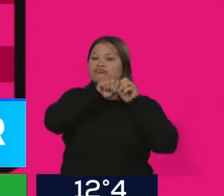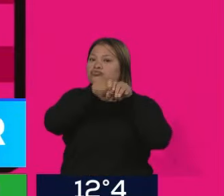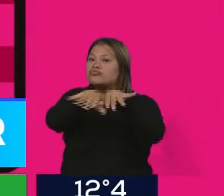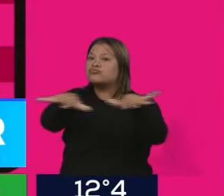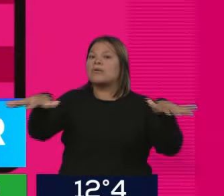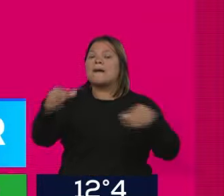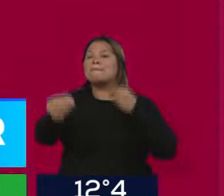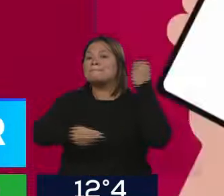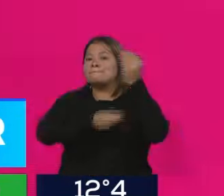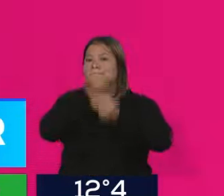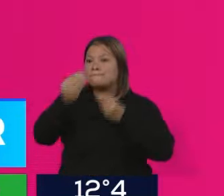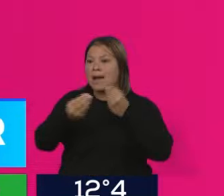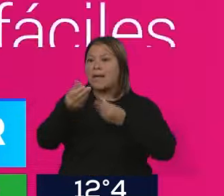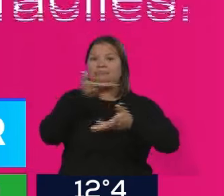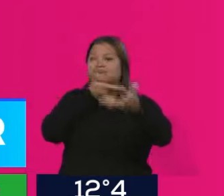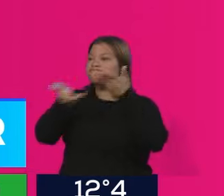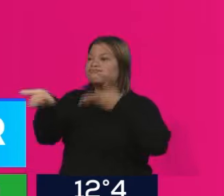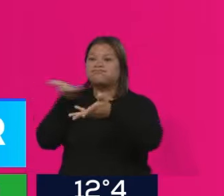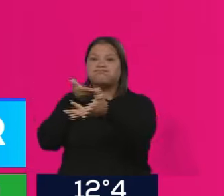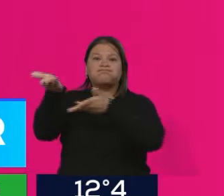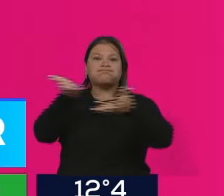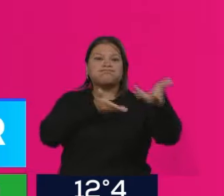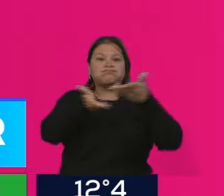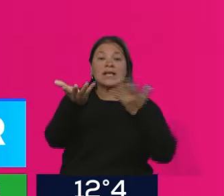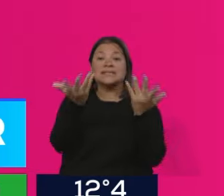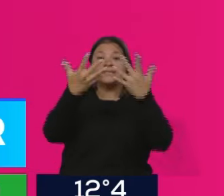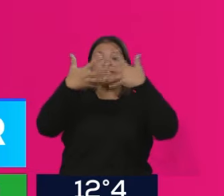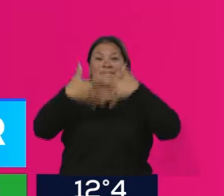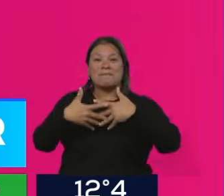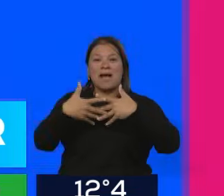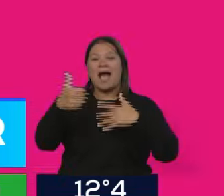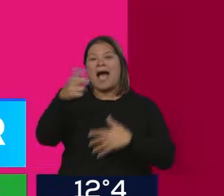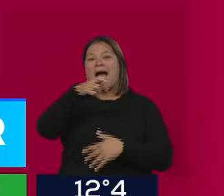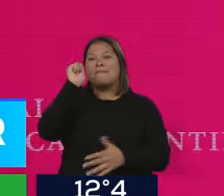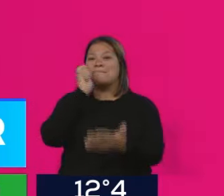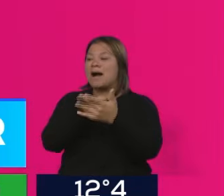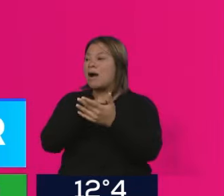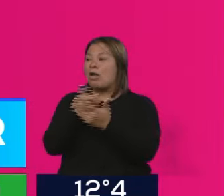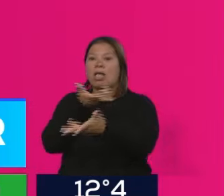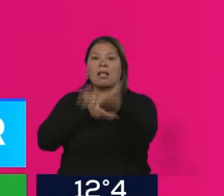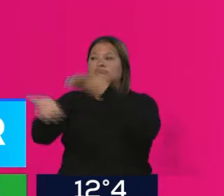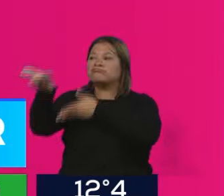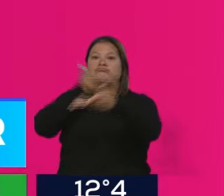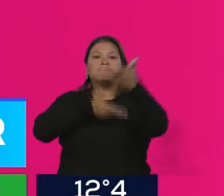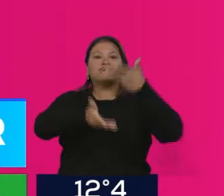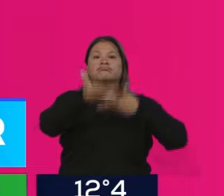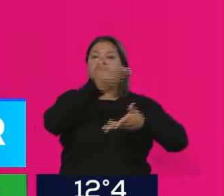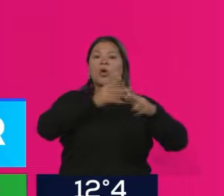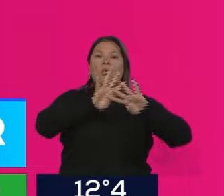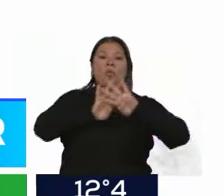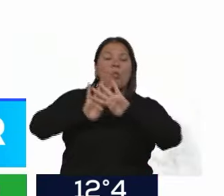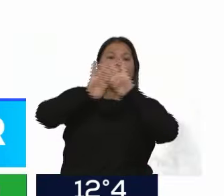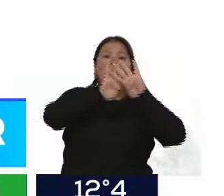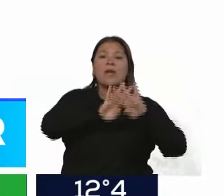se dé esta interacción entre todos los actores del sistema bancario para que se puedan ejecutar estas transferencias vía QR